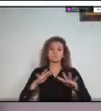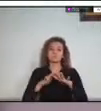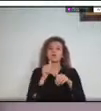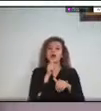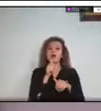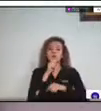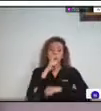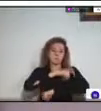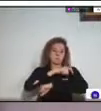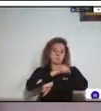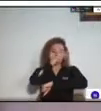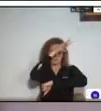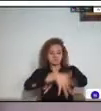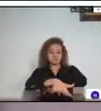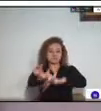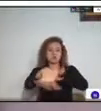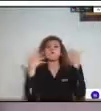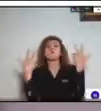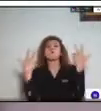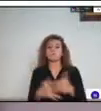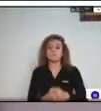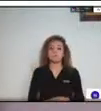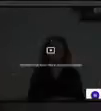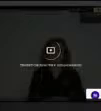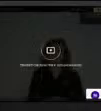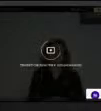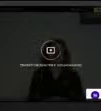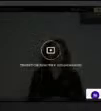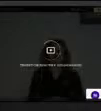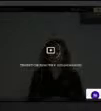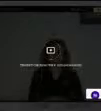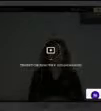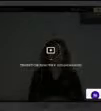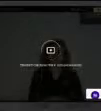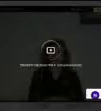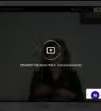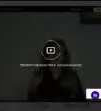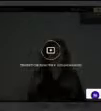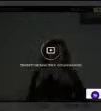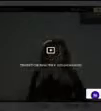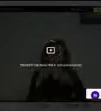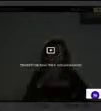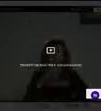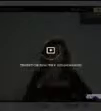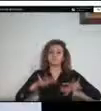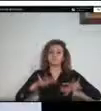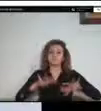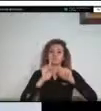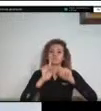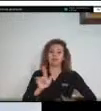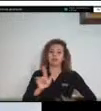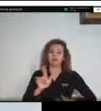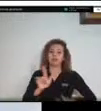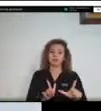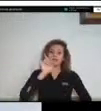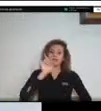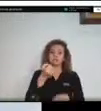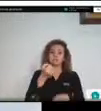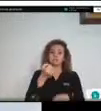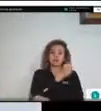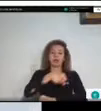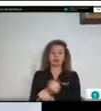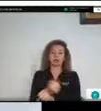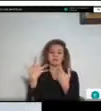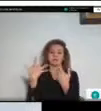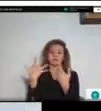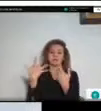desde el nivel operativo hasta el nivel de liderazgo de la estrategia de gestión integral de emergencias como profesional experto en